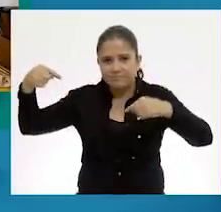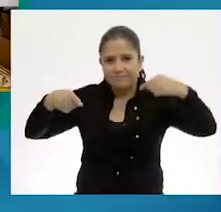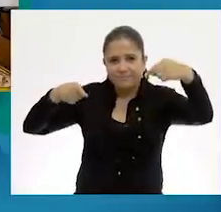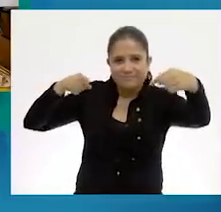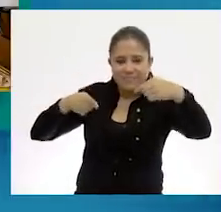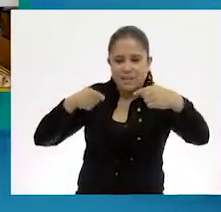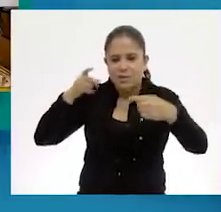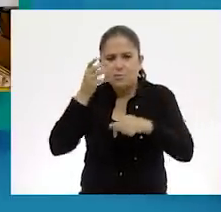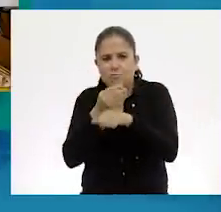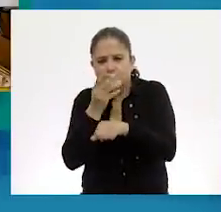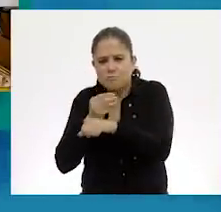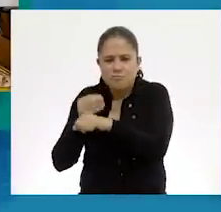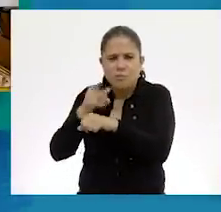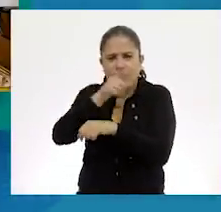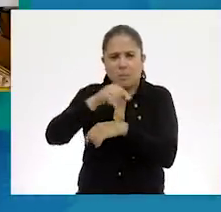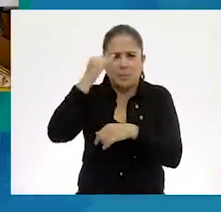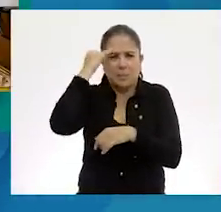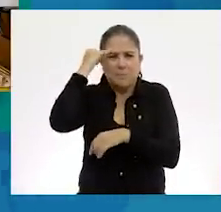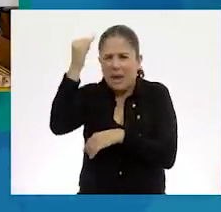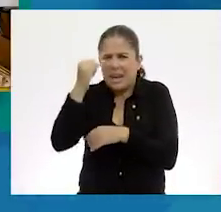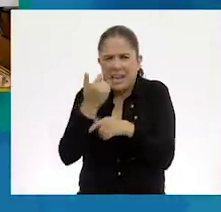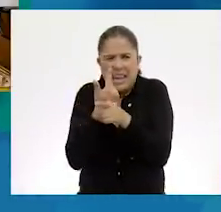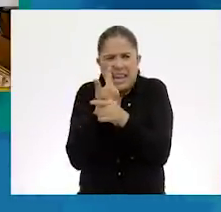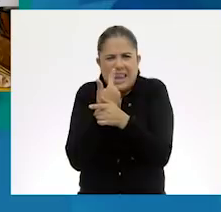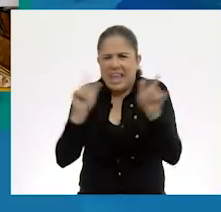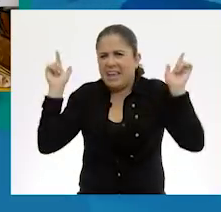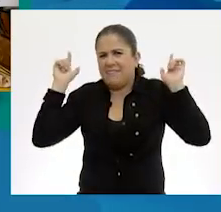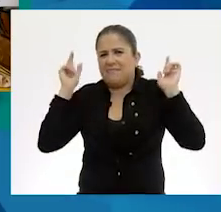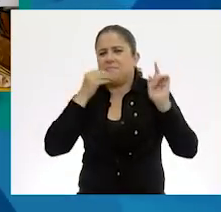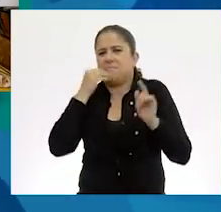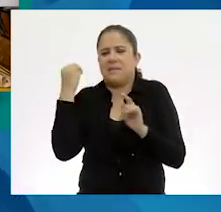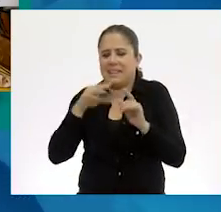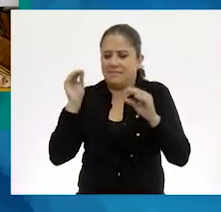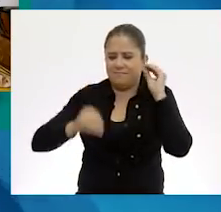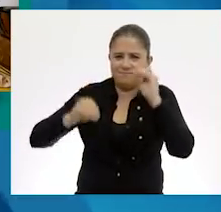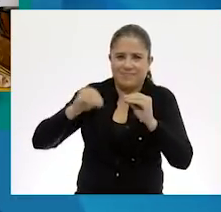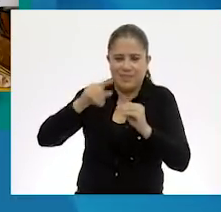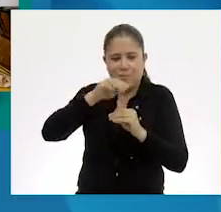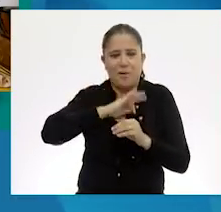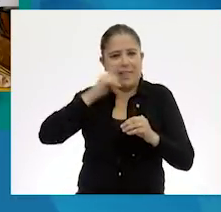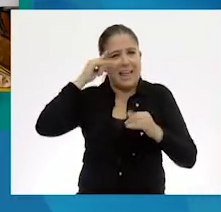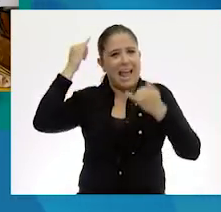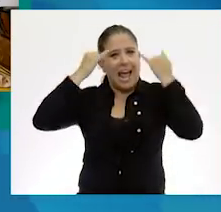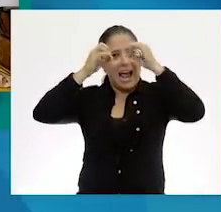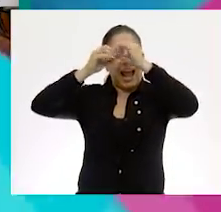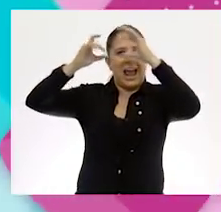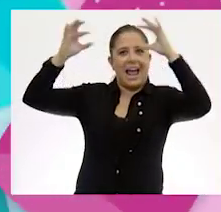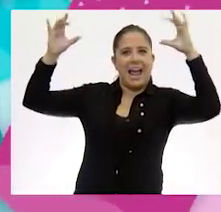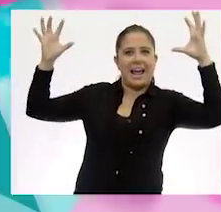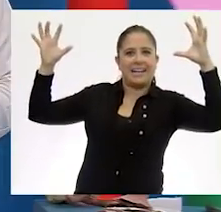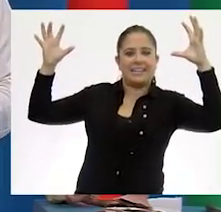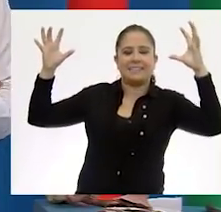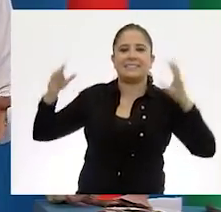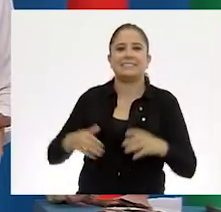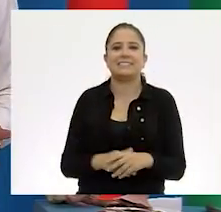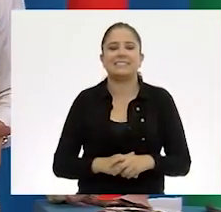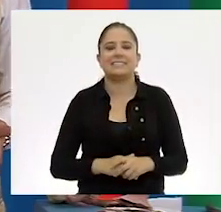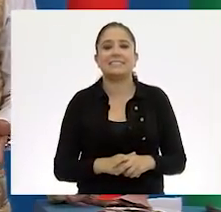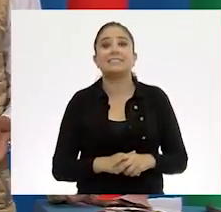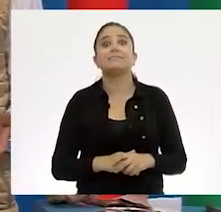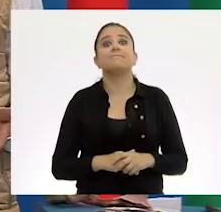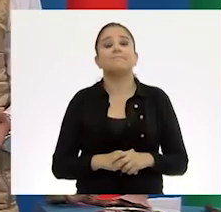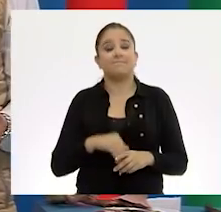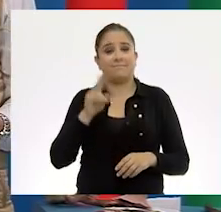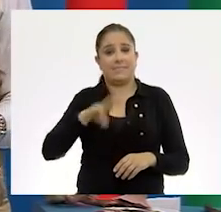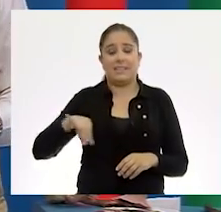imaginación. La imaginación es fantástica. Echala a volar. Muchas gracias. Es muy interesante